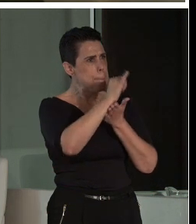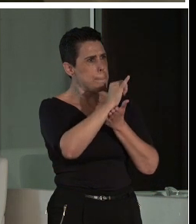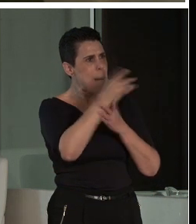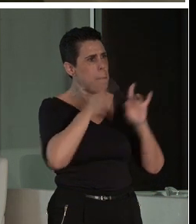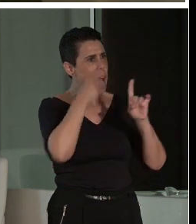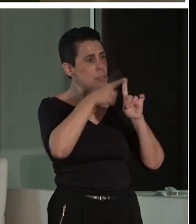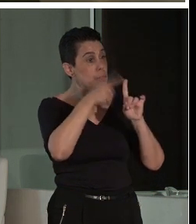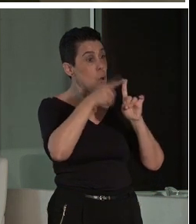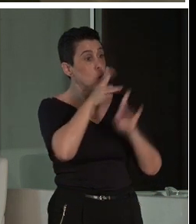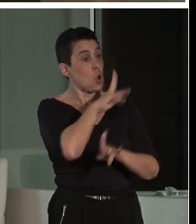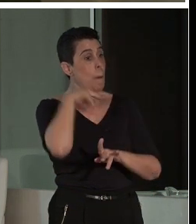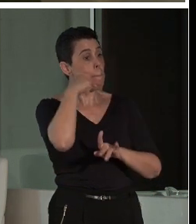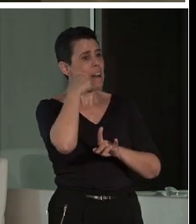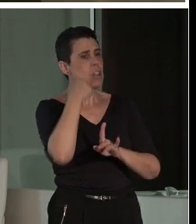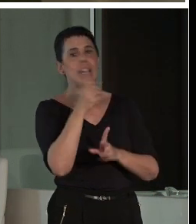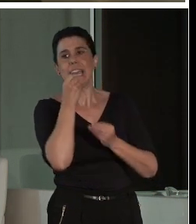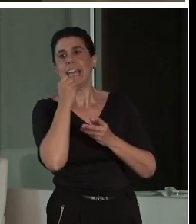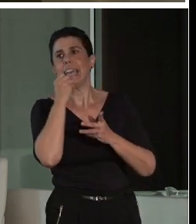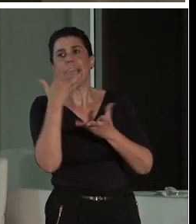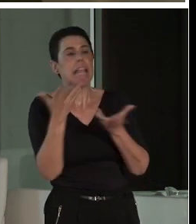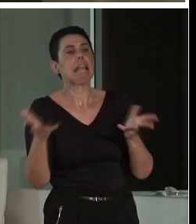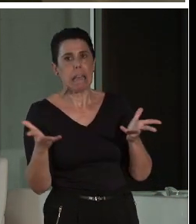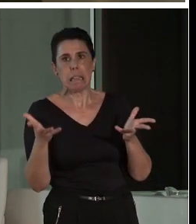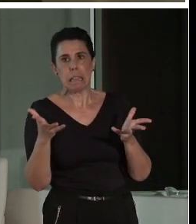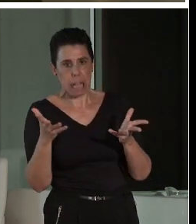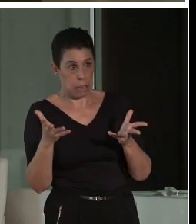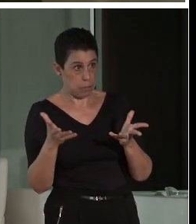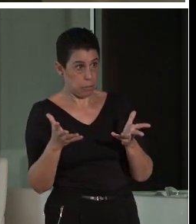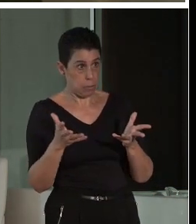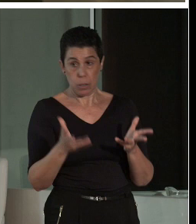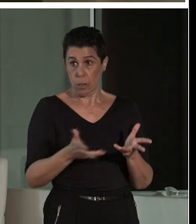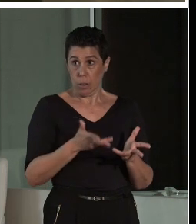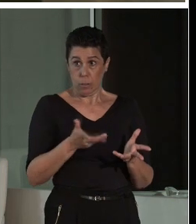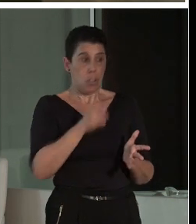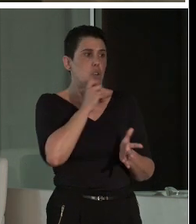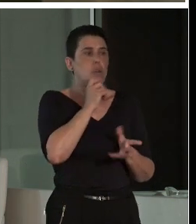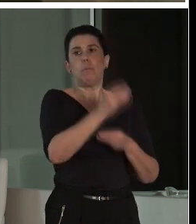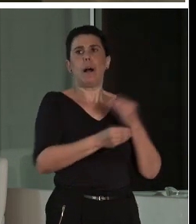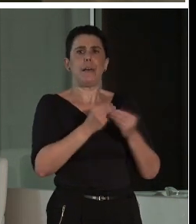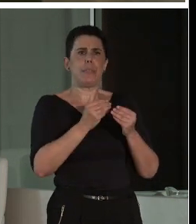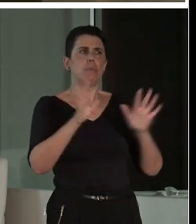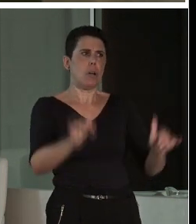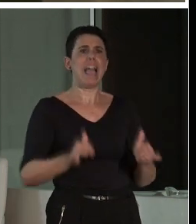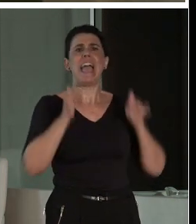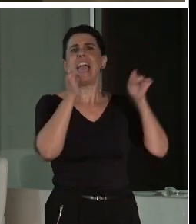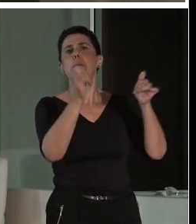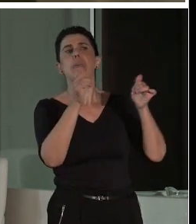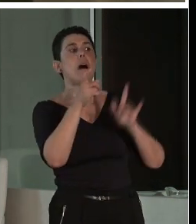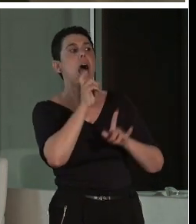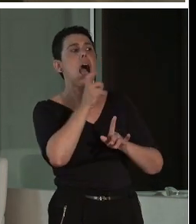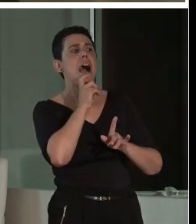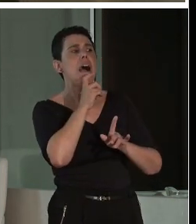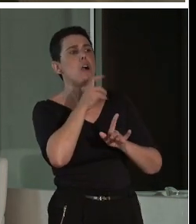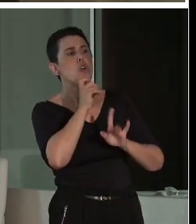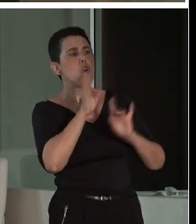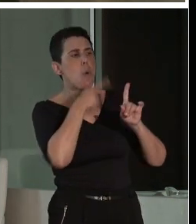Al principio pensamos que lo íbamos a poner al revés, pero dijimos no por lo de las personas. Entonces, no, vamos a empezar a ver cómo se usa, si se usa bien, si